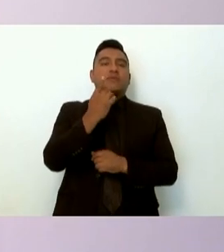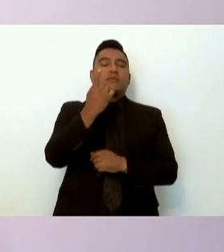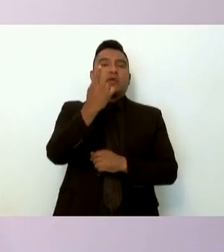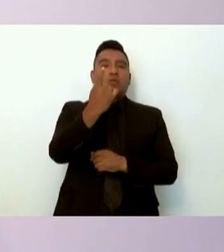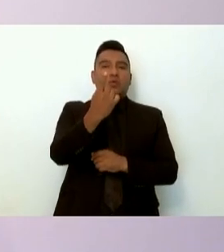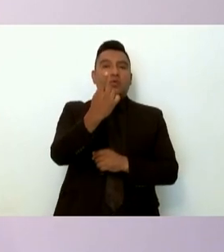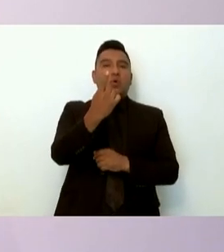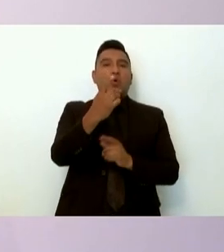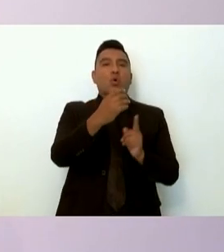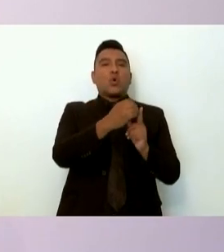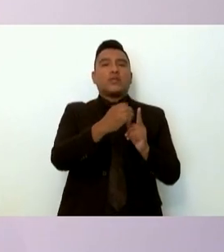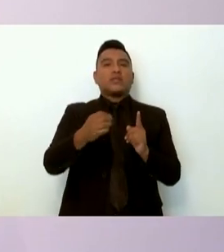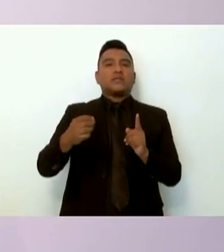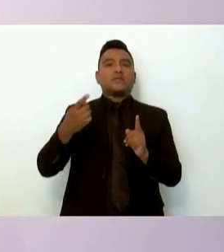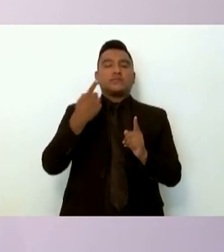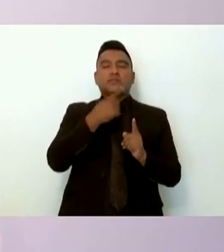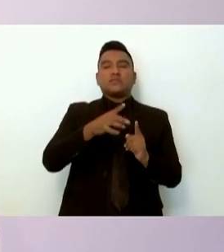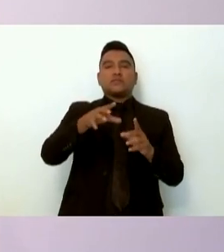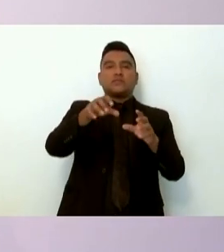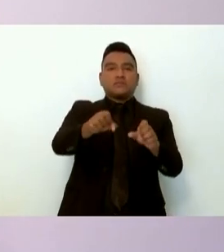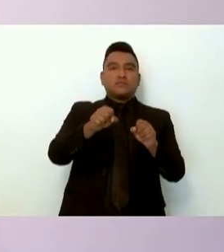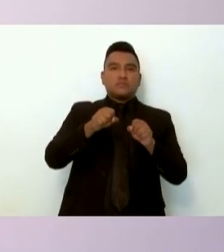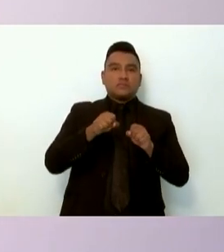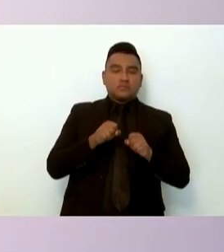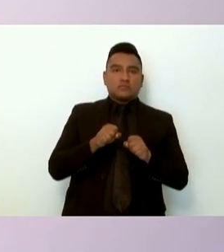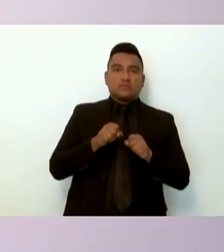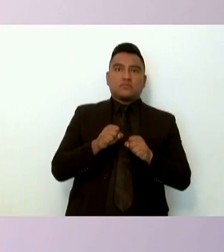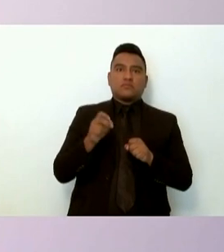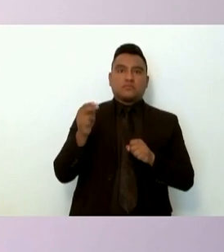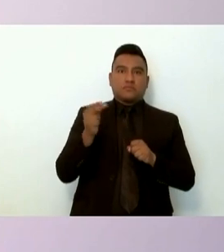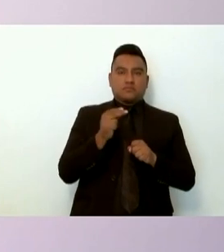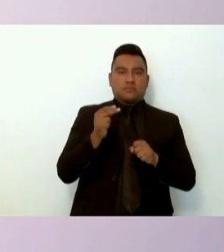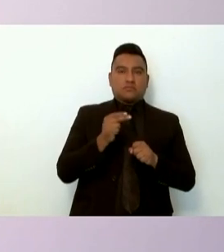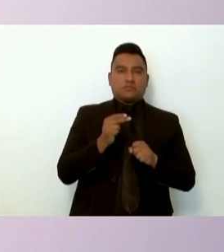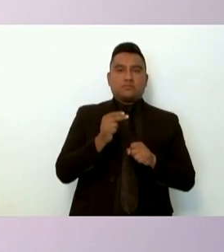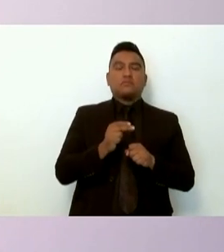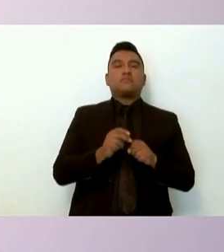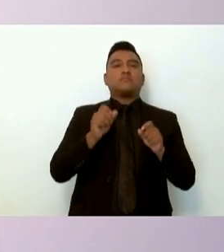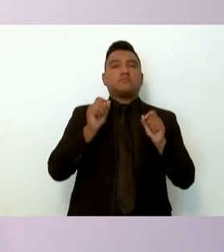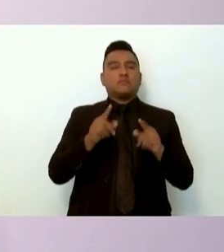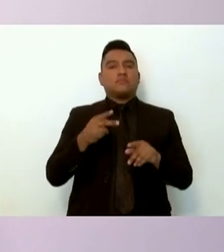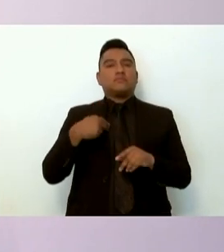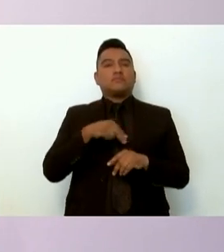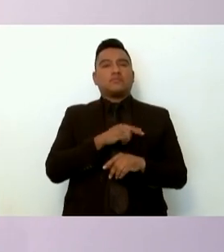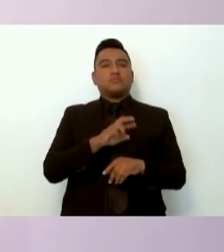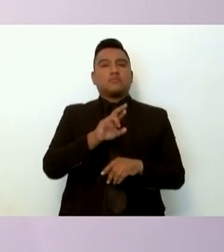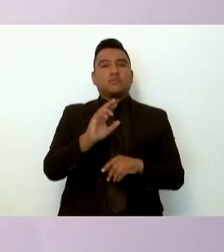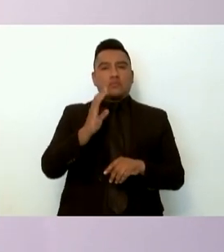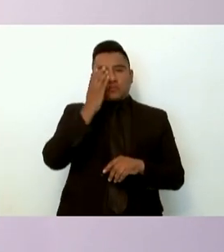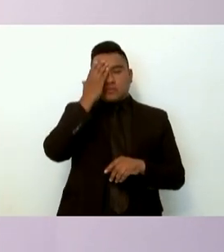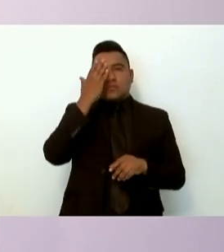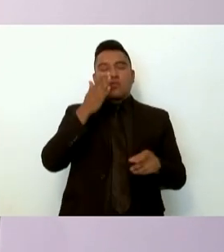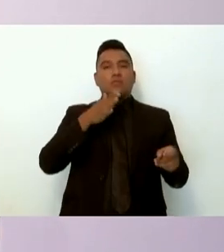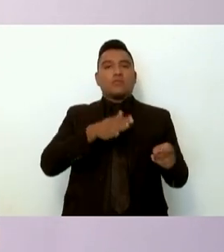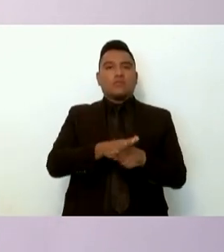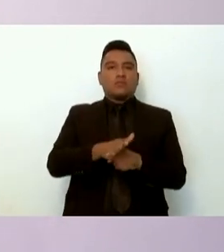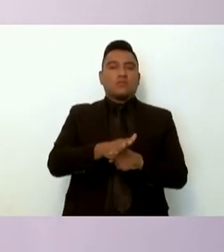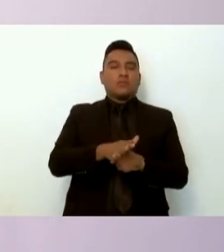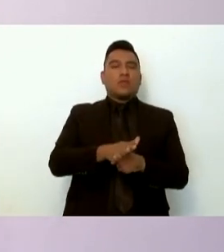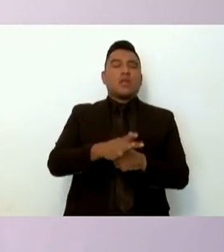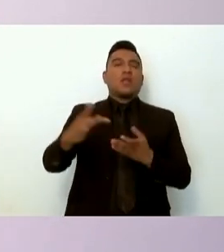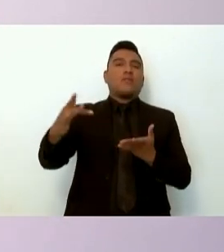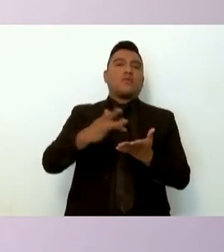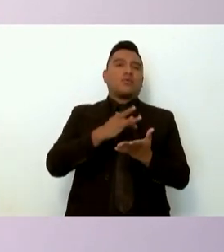pendientes y hay que reconocer el apoyo que se tiene de la Agencia de